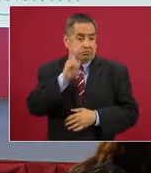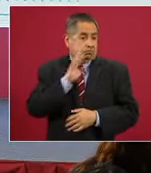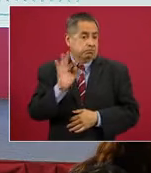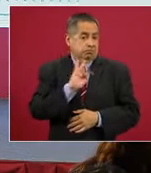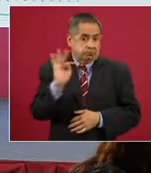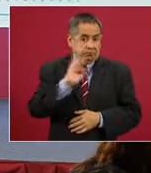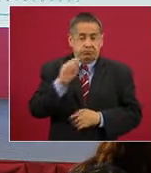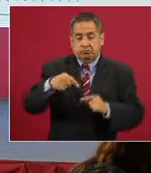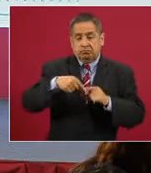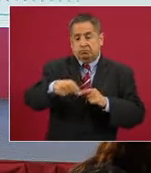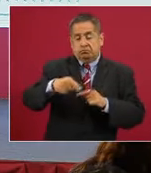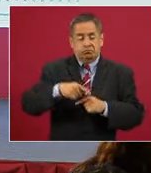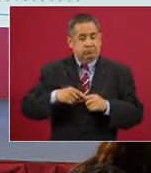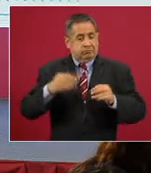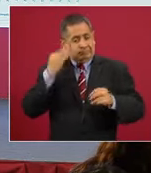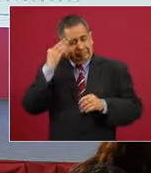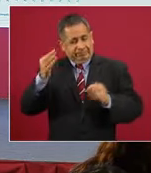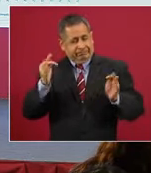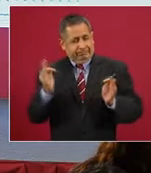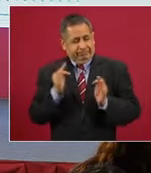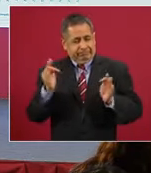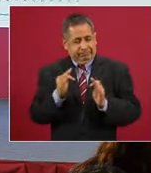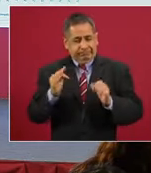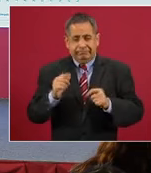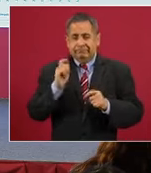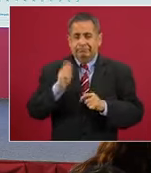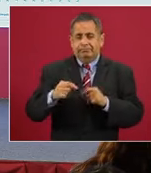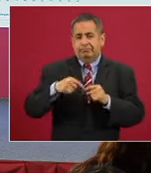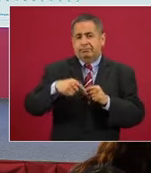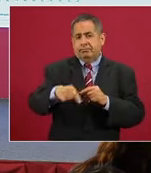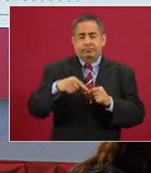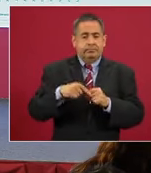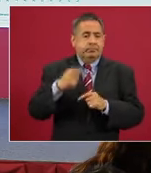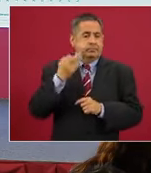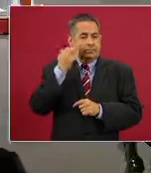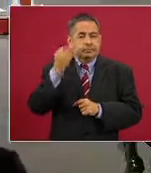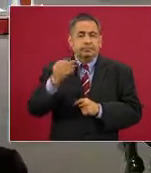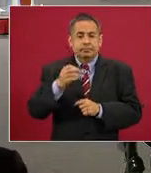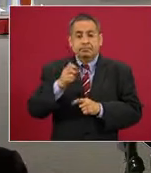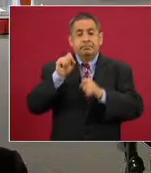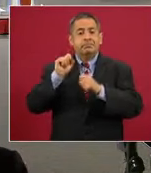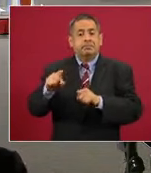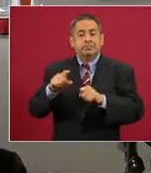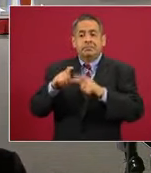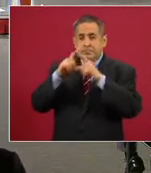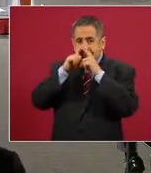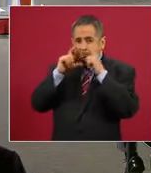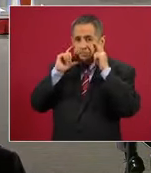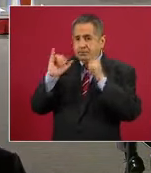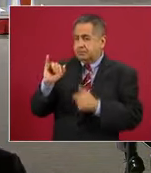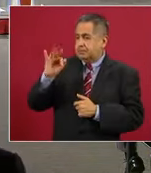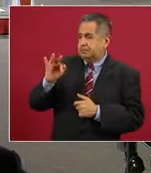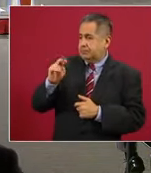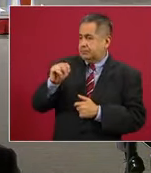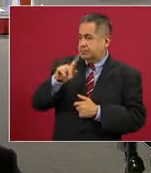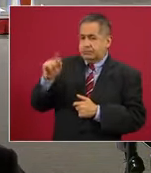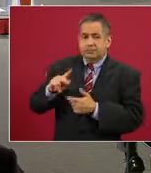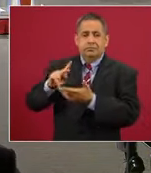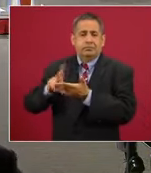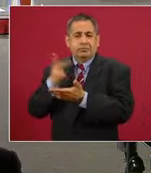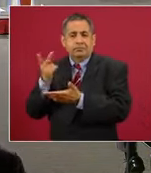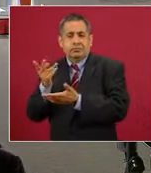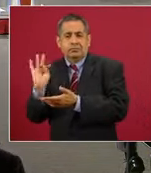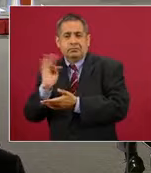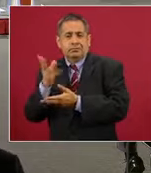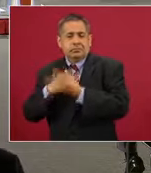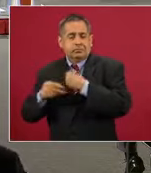durante la temporada fría del año, que es precisamente la temporada de influenza, pudiéramos tener un repunte de la epidemia.